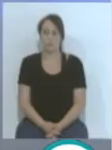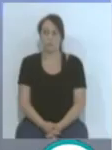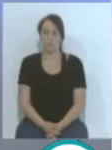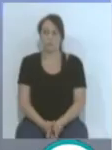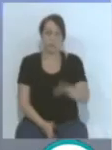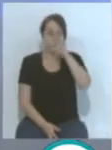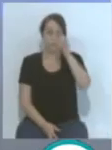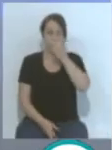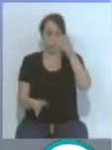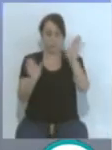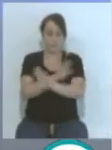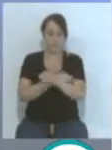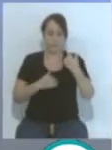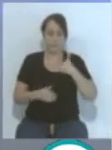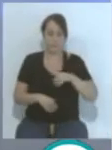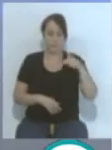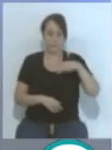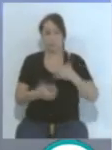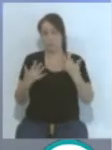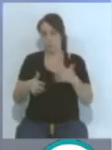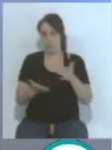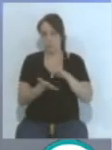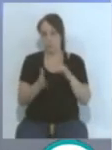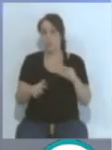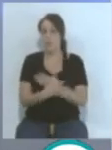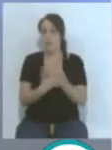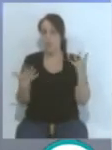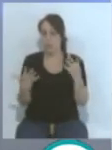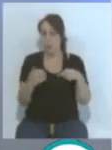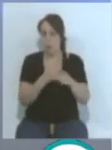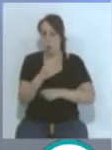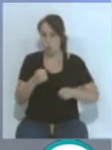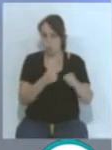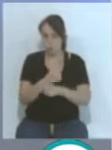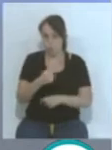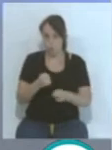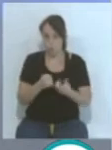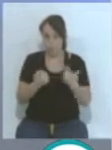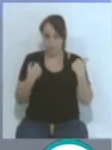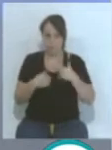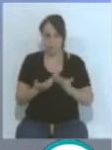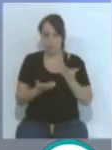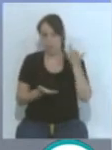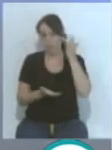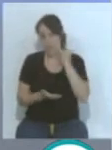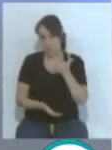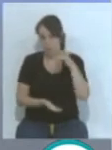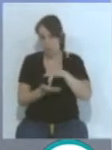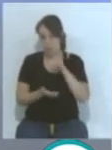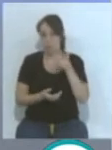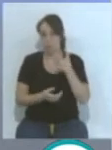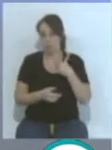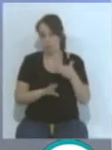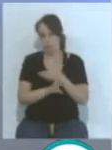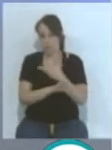Hola, muy buenas noches. Ya estamos en este miércoles día 19 de agosto. Ya hay fechas previstas